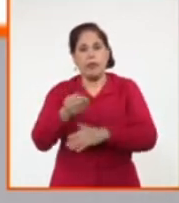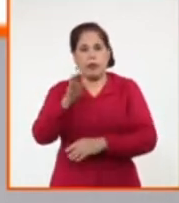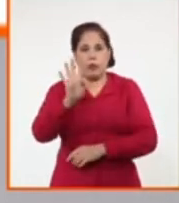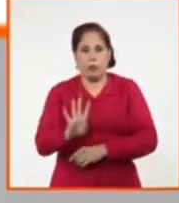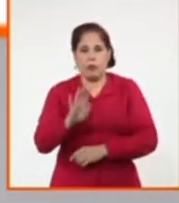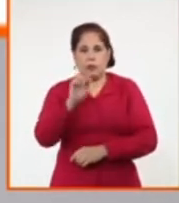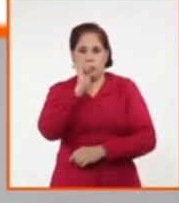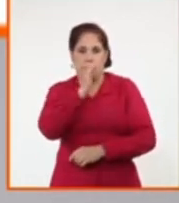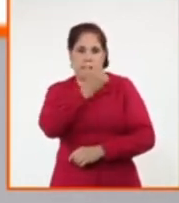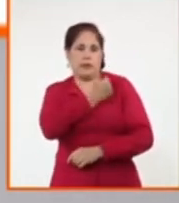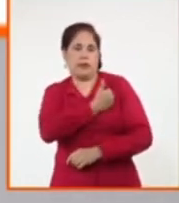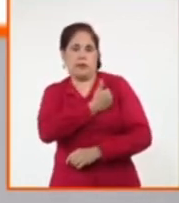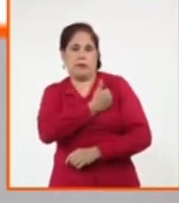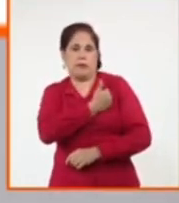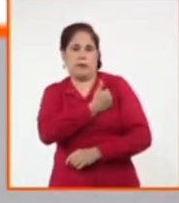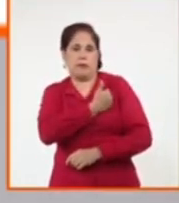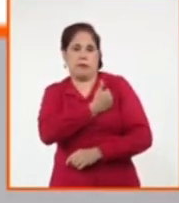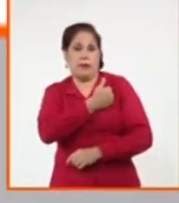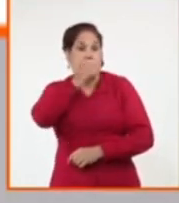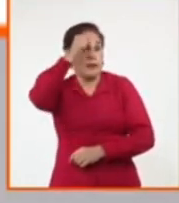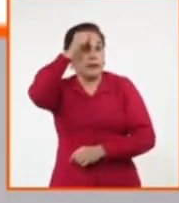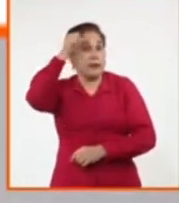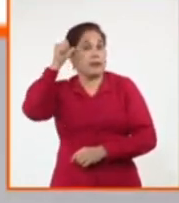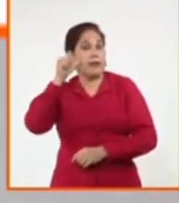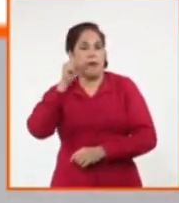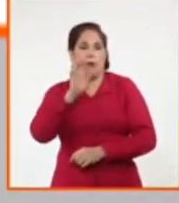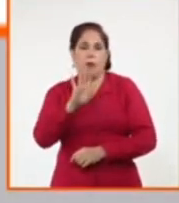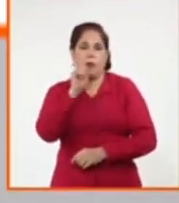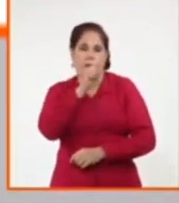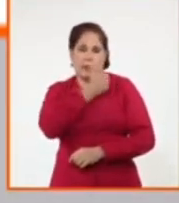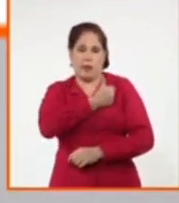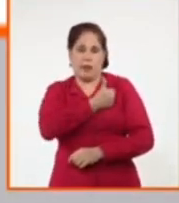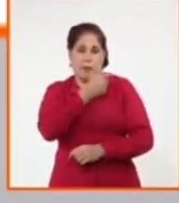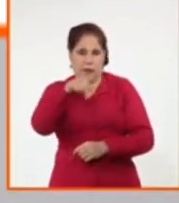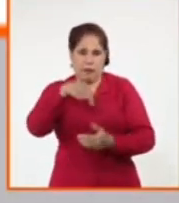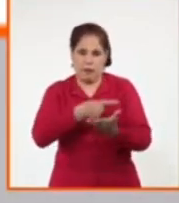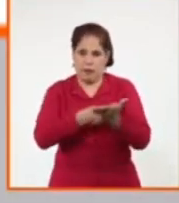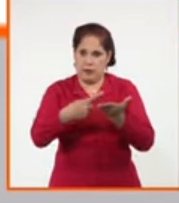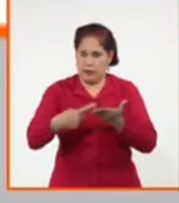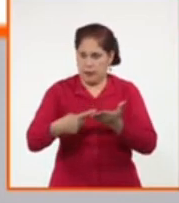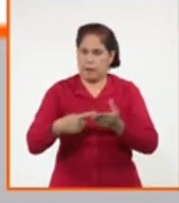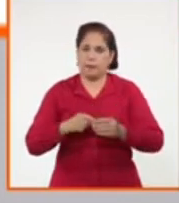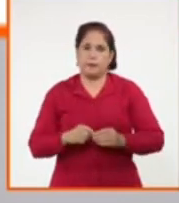4 de diciembre, sábado de esta semana.